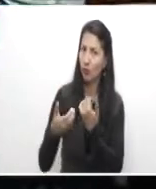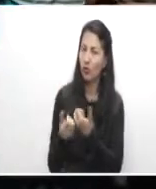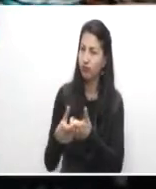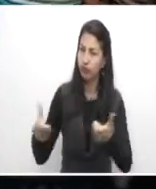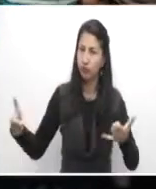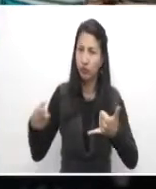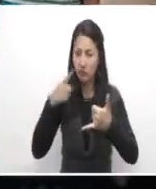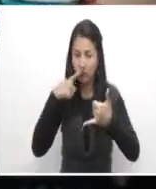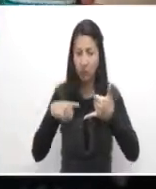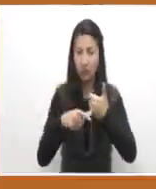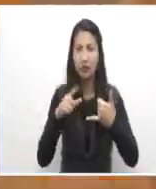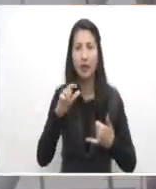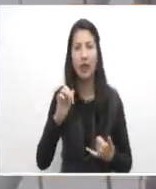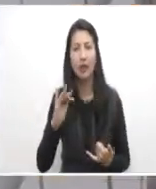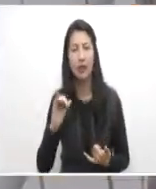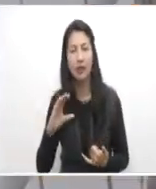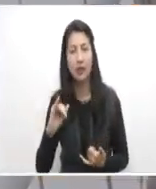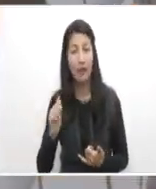región del Amazonas.